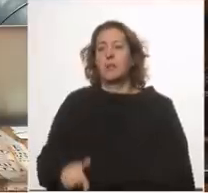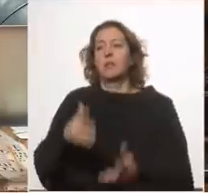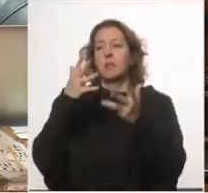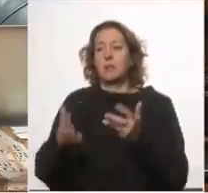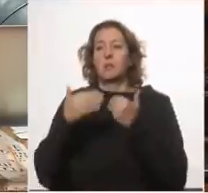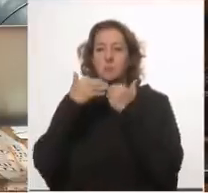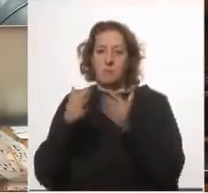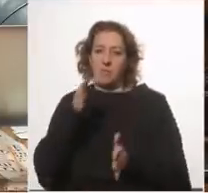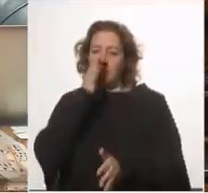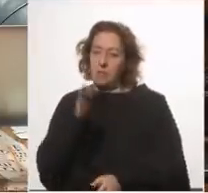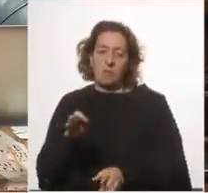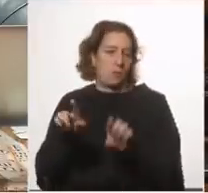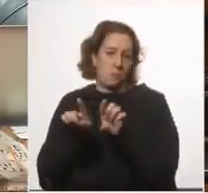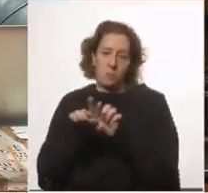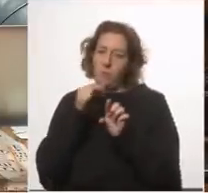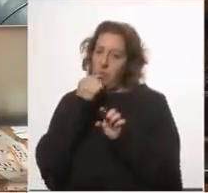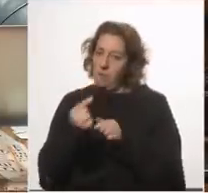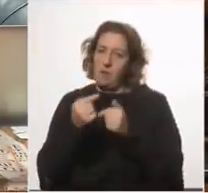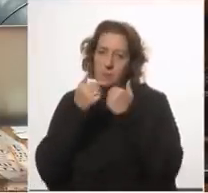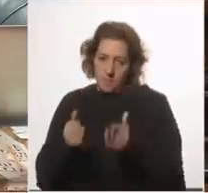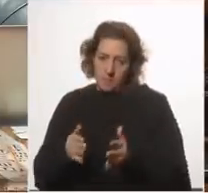diciendo lo que dije al principio